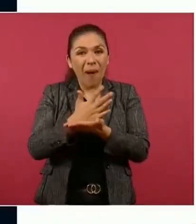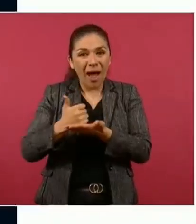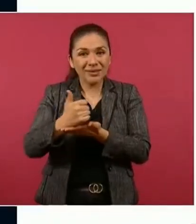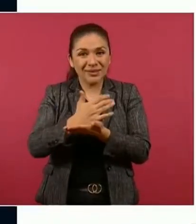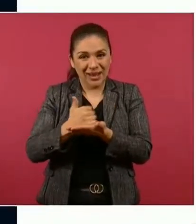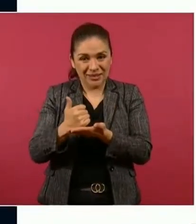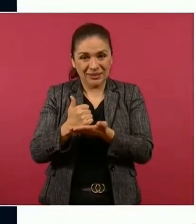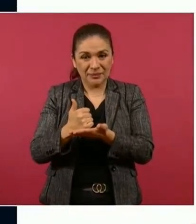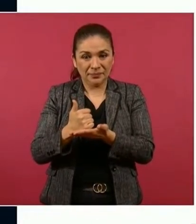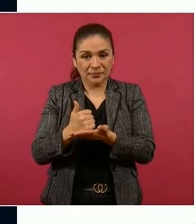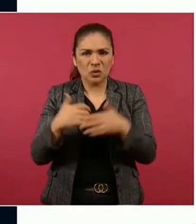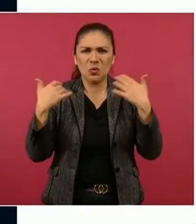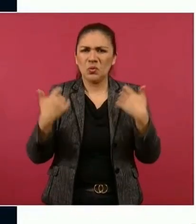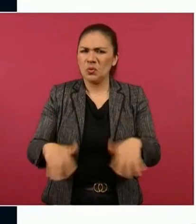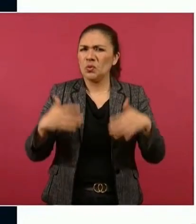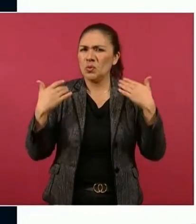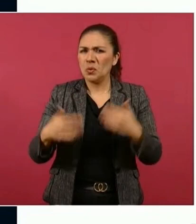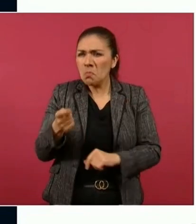histórico,